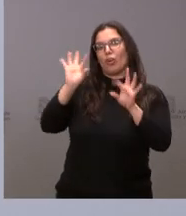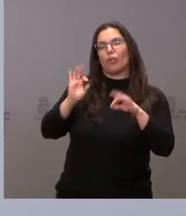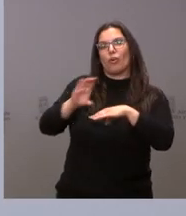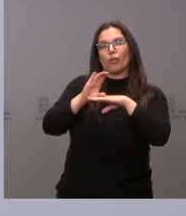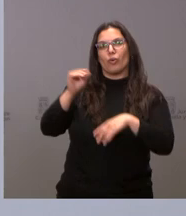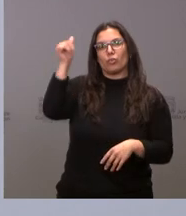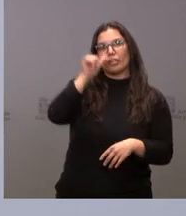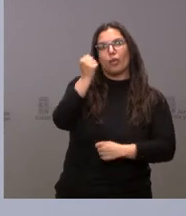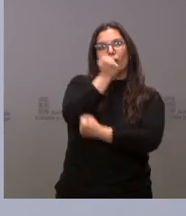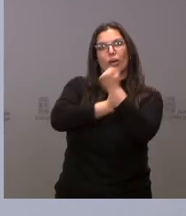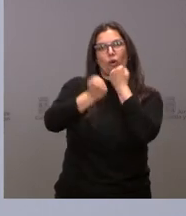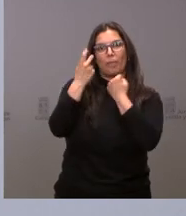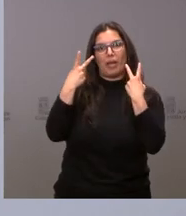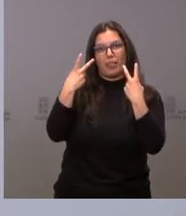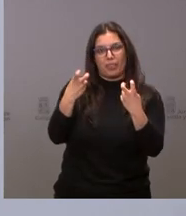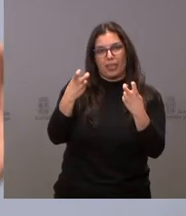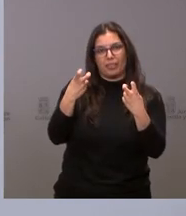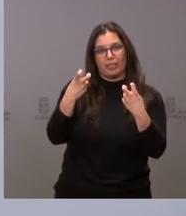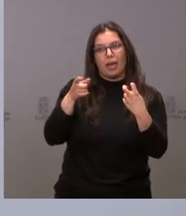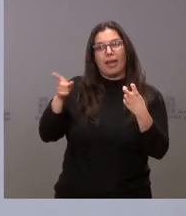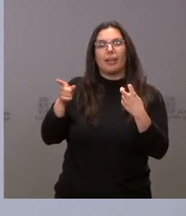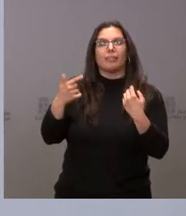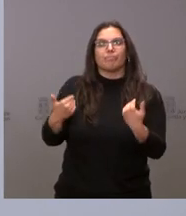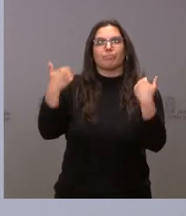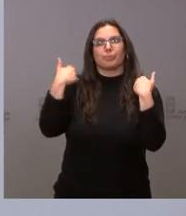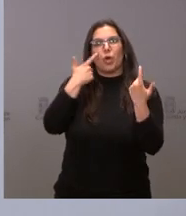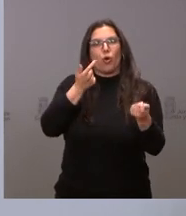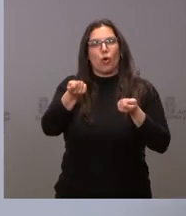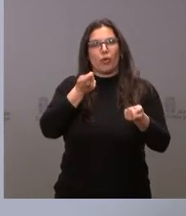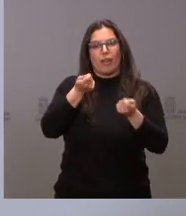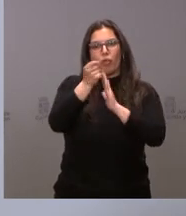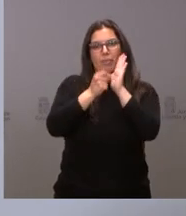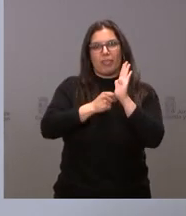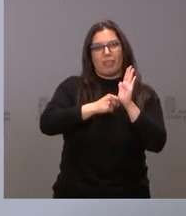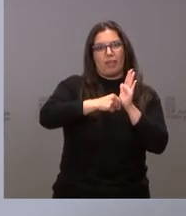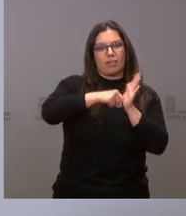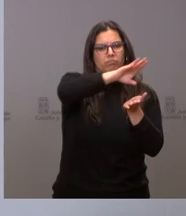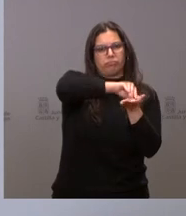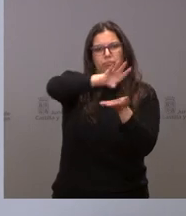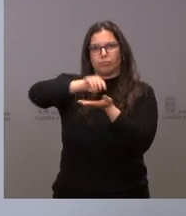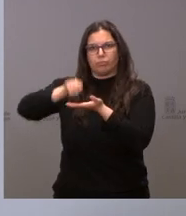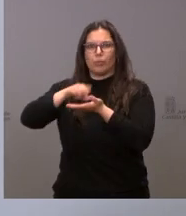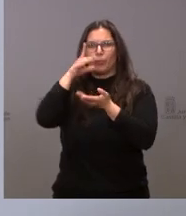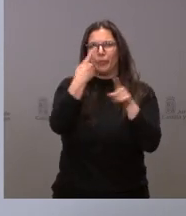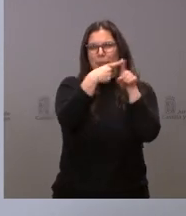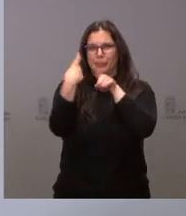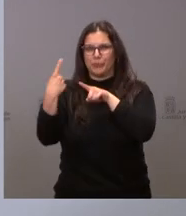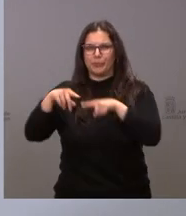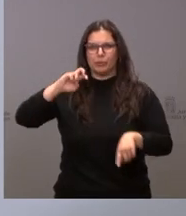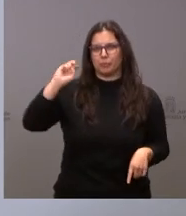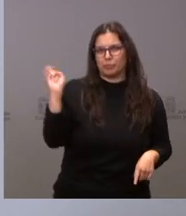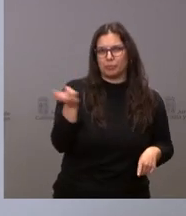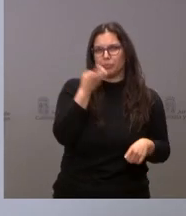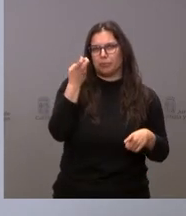de Economía y Hacienda, que es quien ha coordinado todas las medidas, porque son amplias, diversas, variadas,